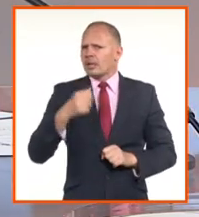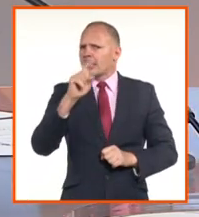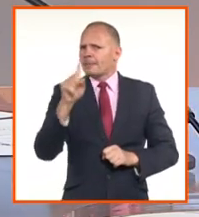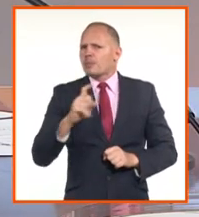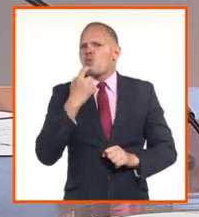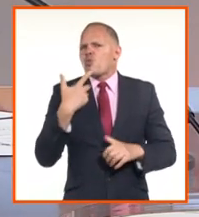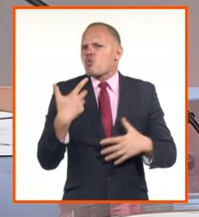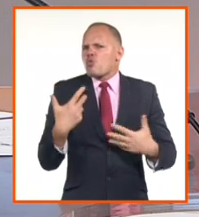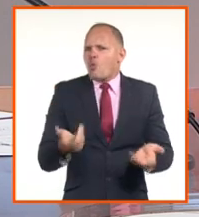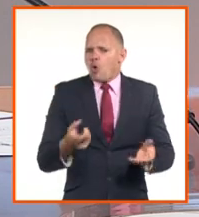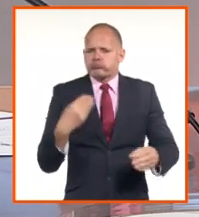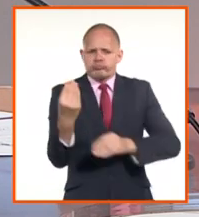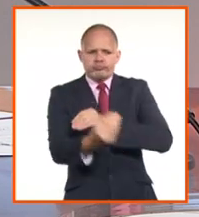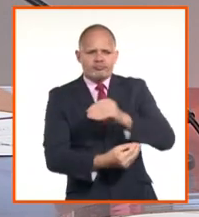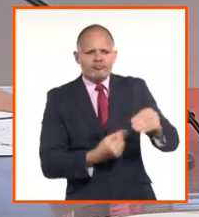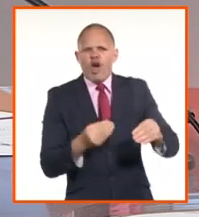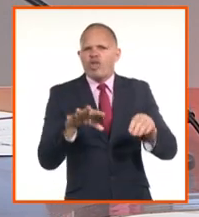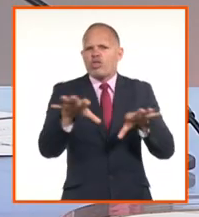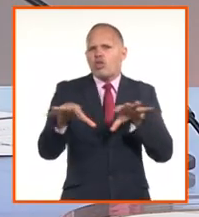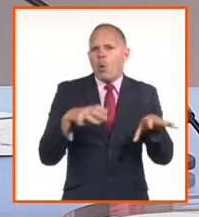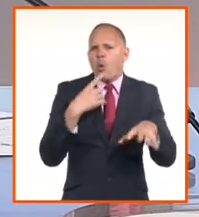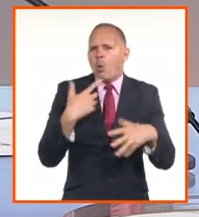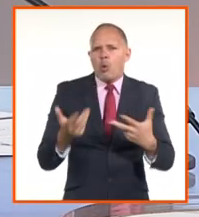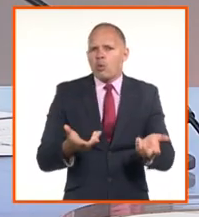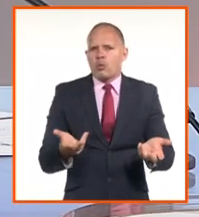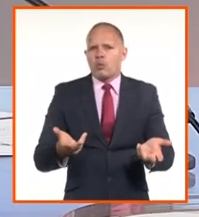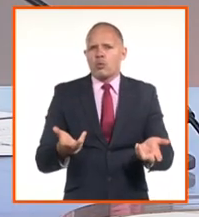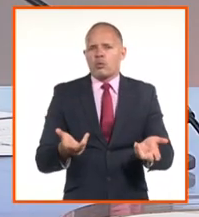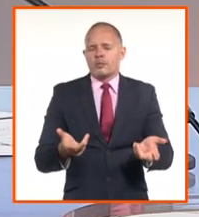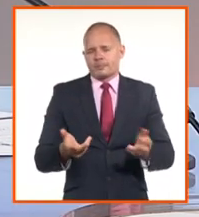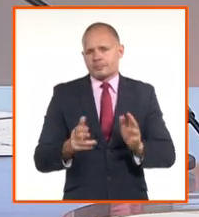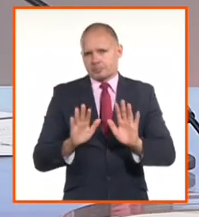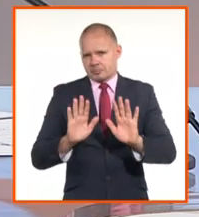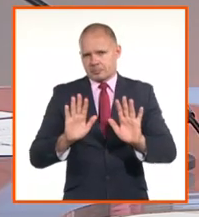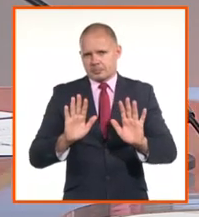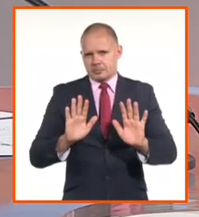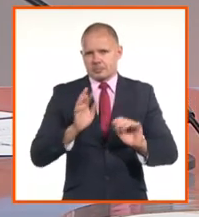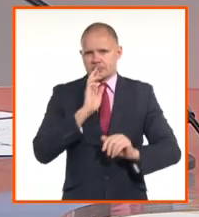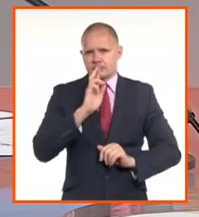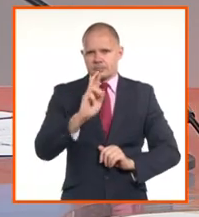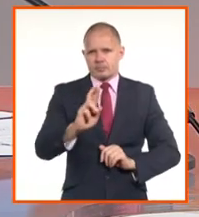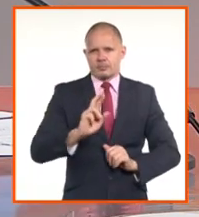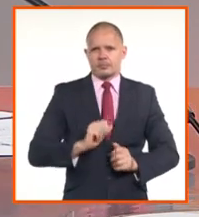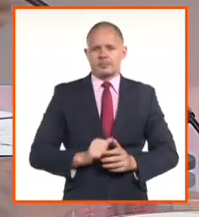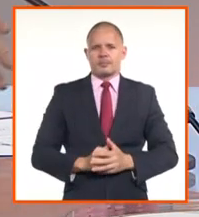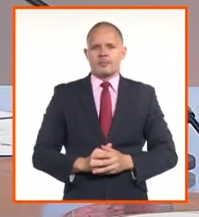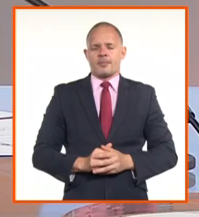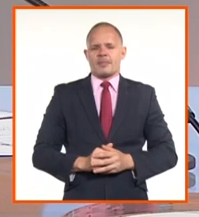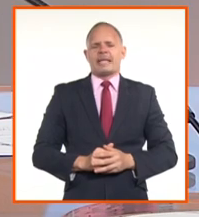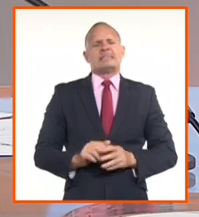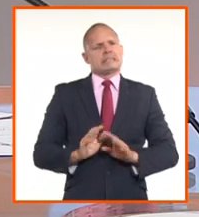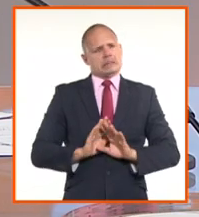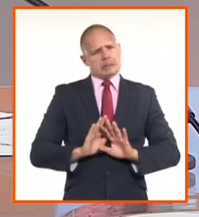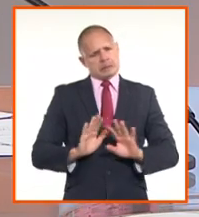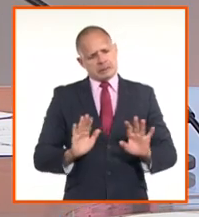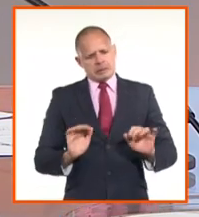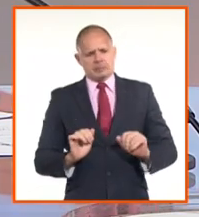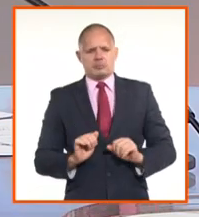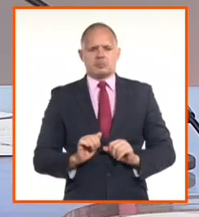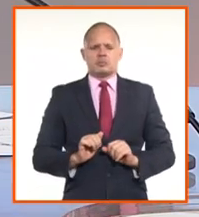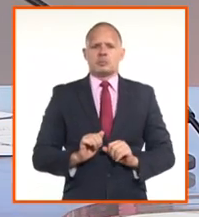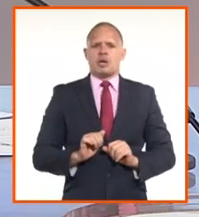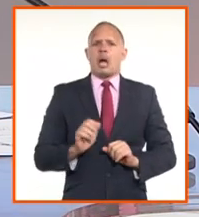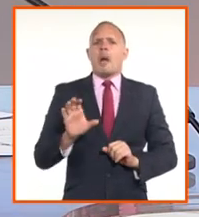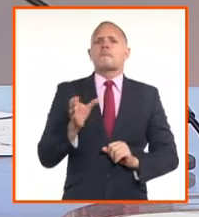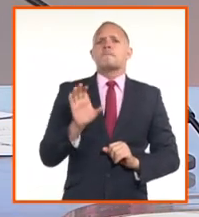y en qué lugares puede ir a hacer? Entonces, nosotros vamos a iniciar, hemos hecho un trabajo, un estudio para